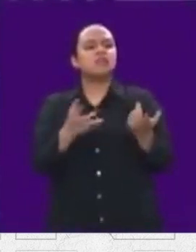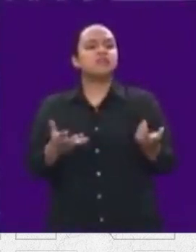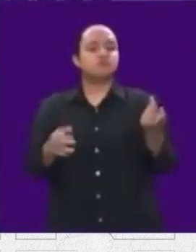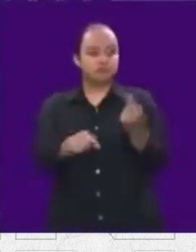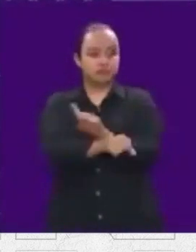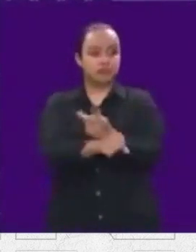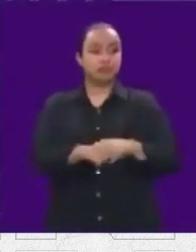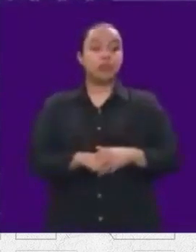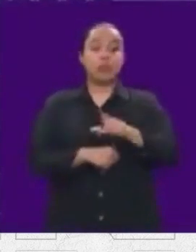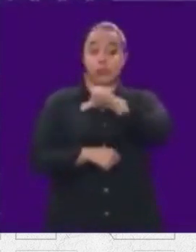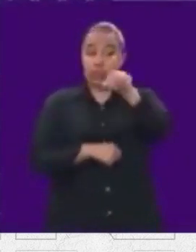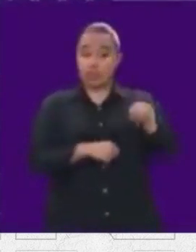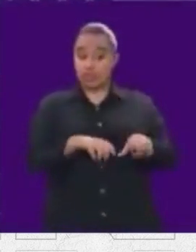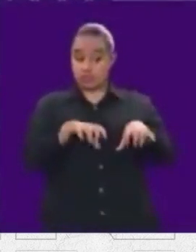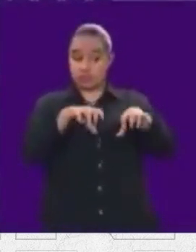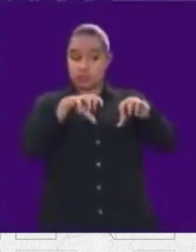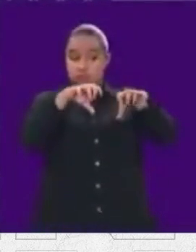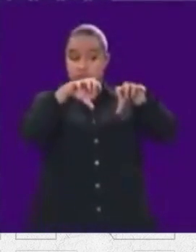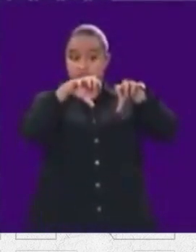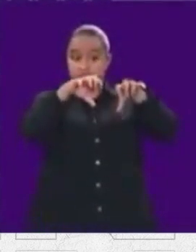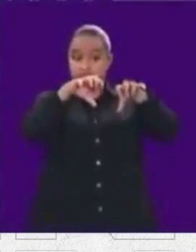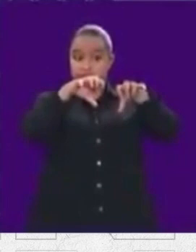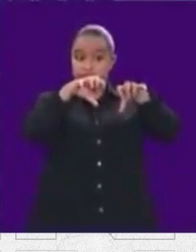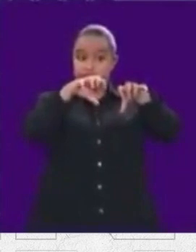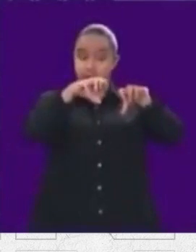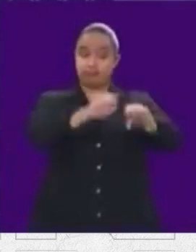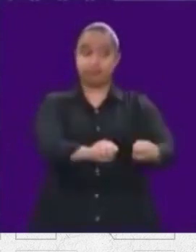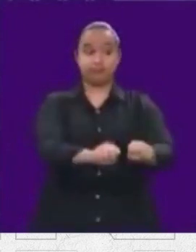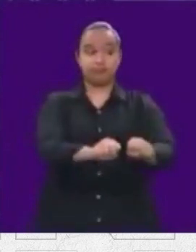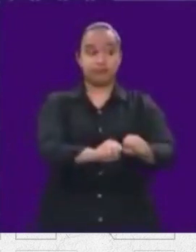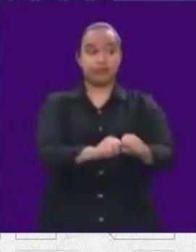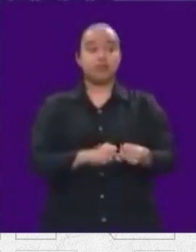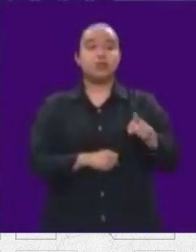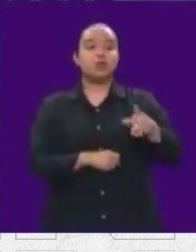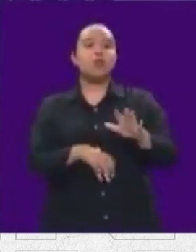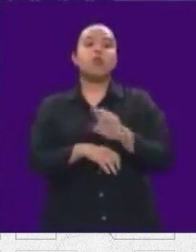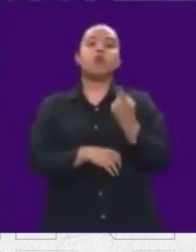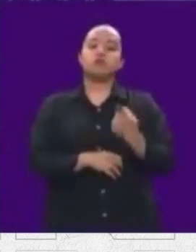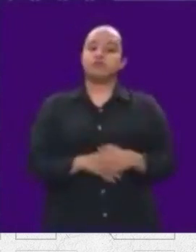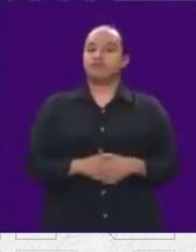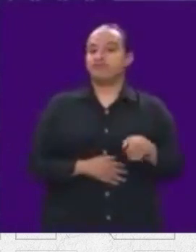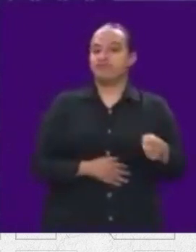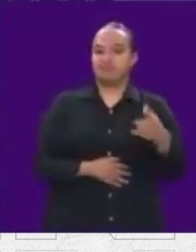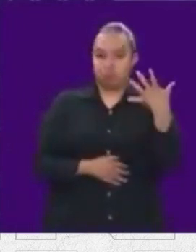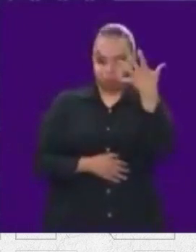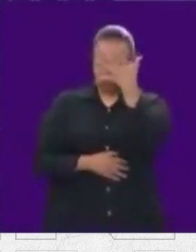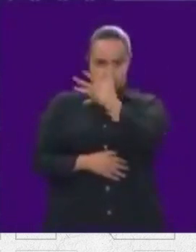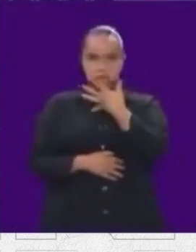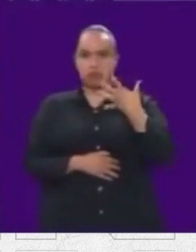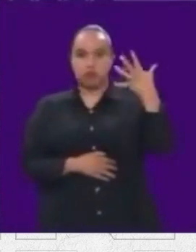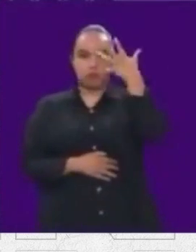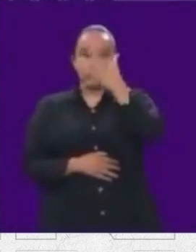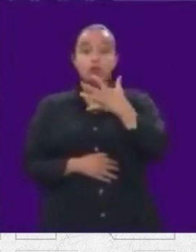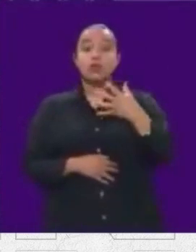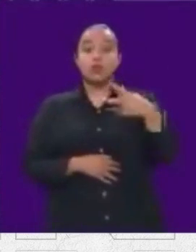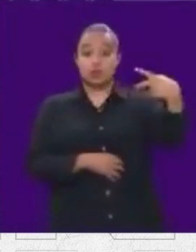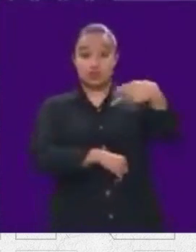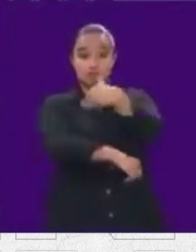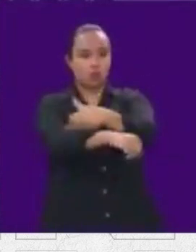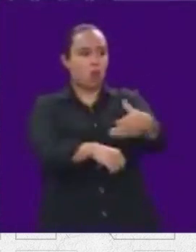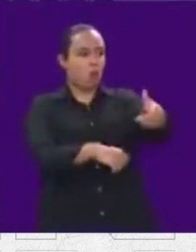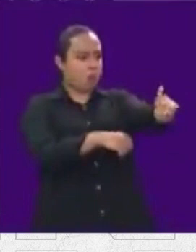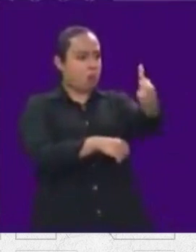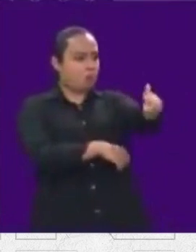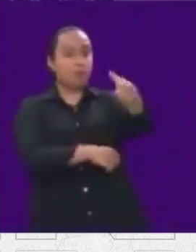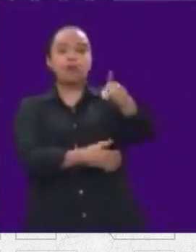lo detienen justamente en estado de ebriedad y disparó a una familia con